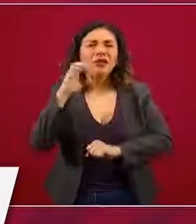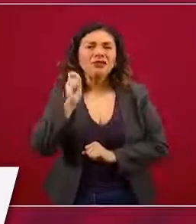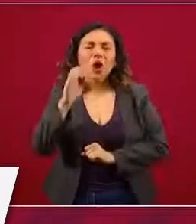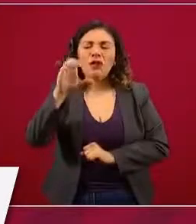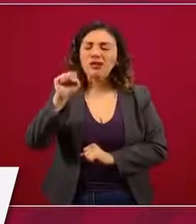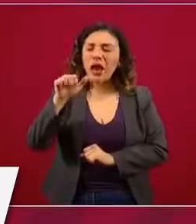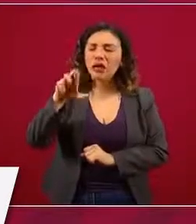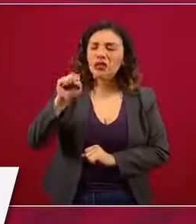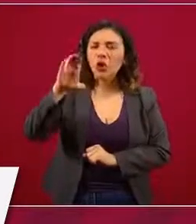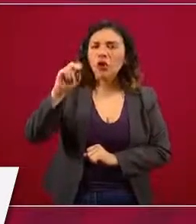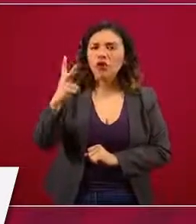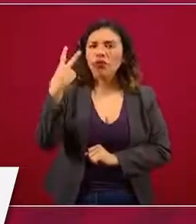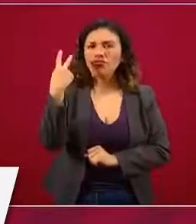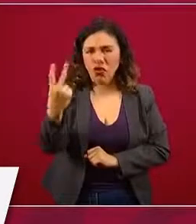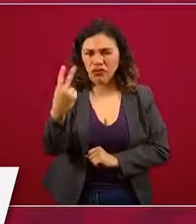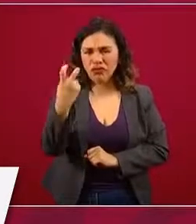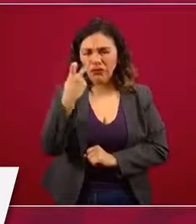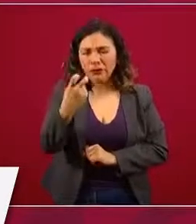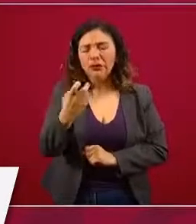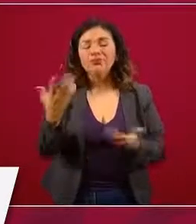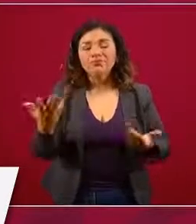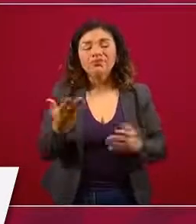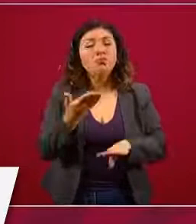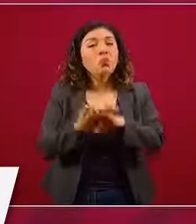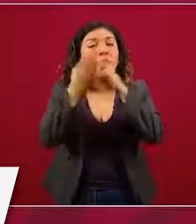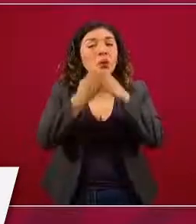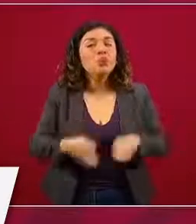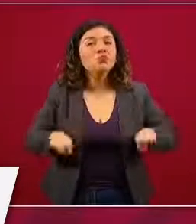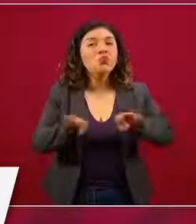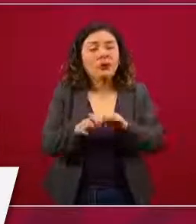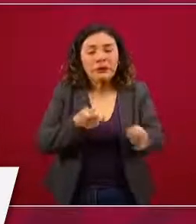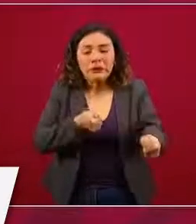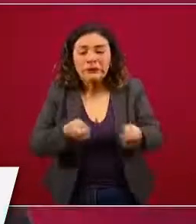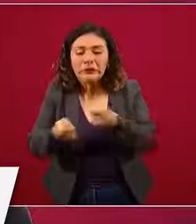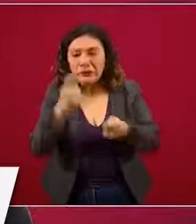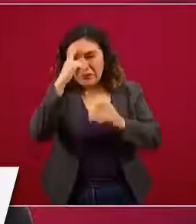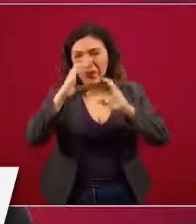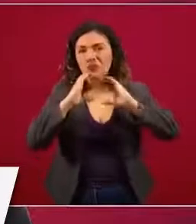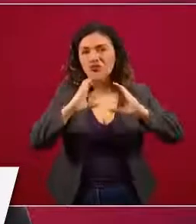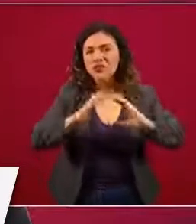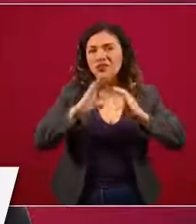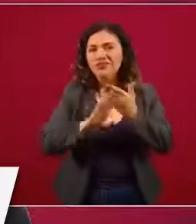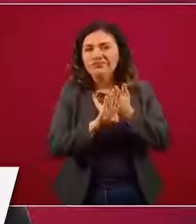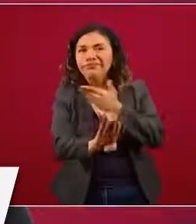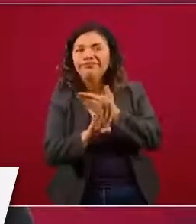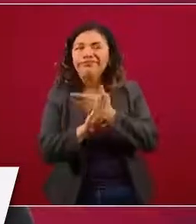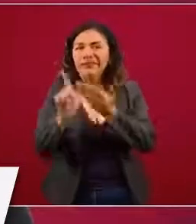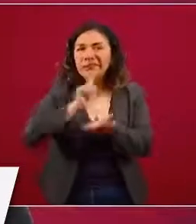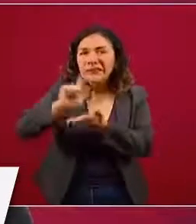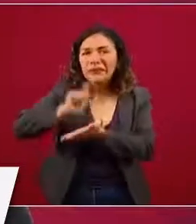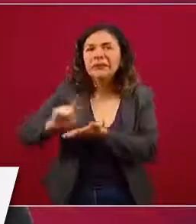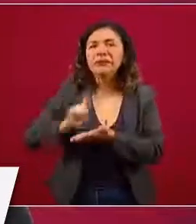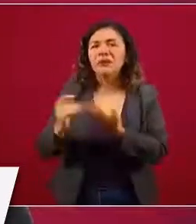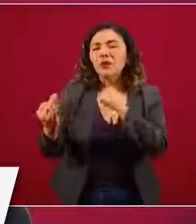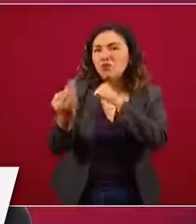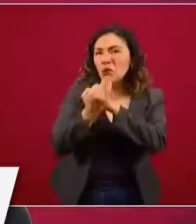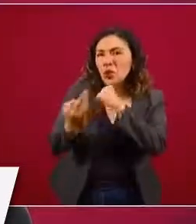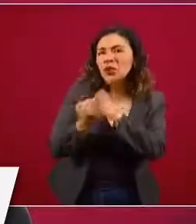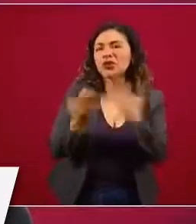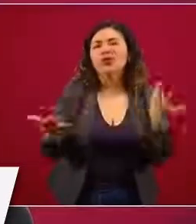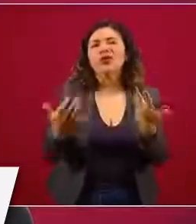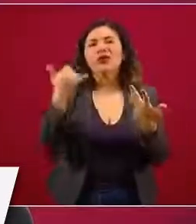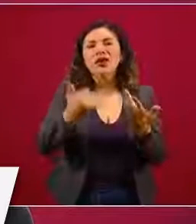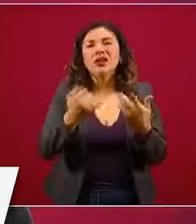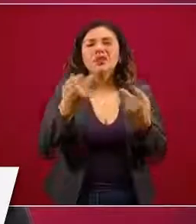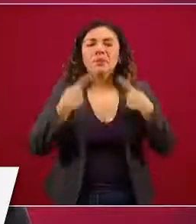por el SARS-CoV-2, las importantísimas medidas de prevención, de higiene, de protección y de